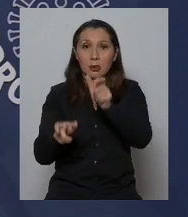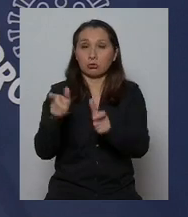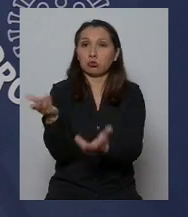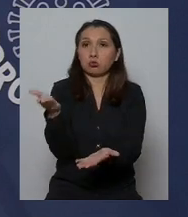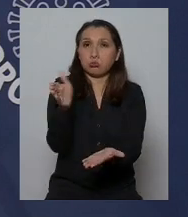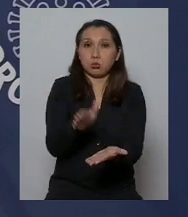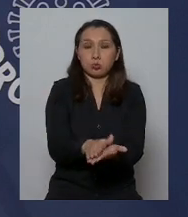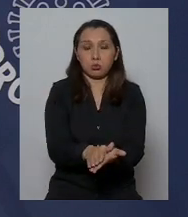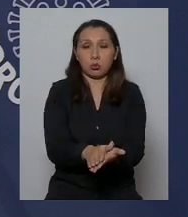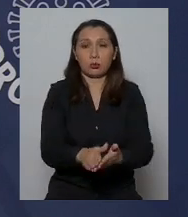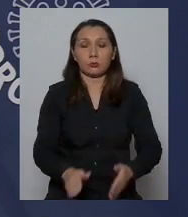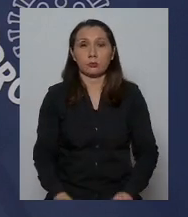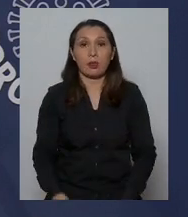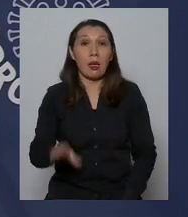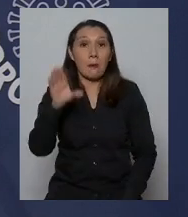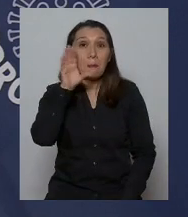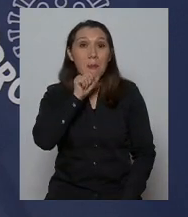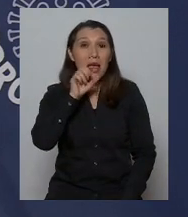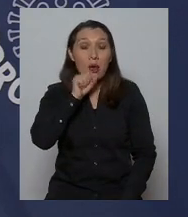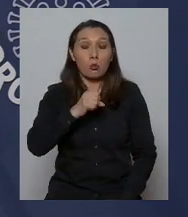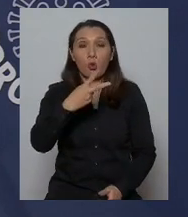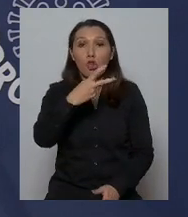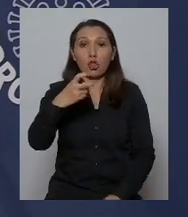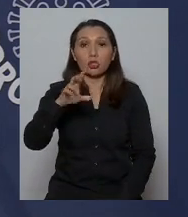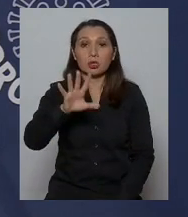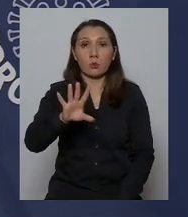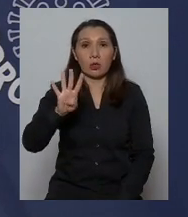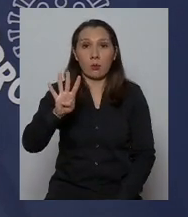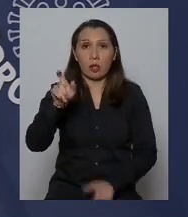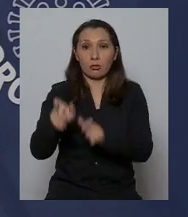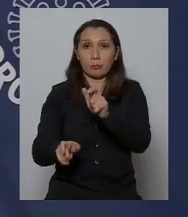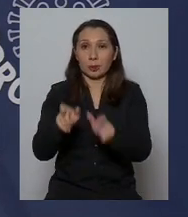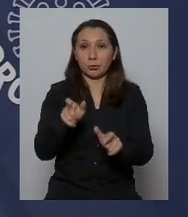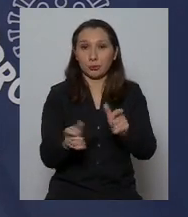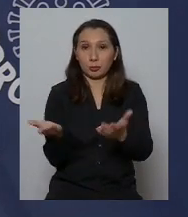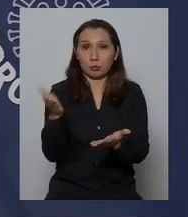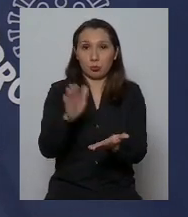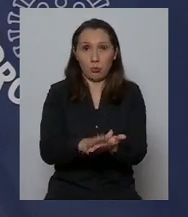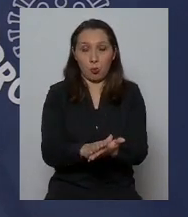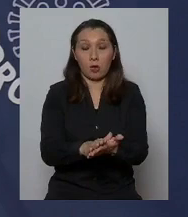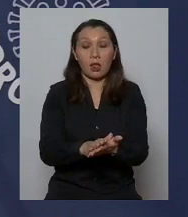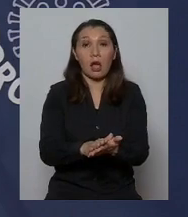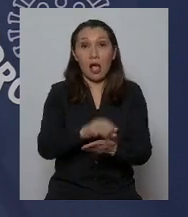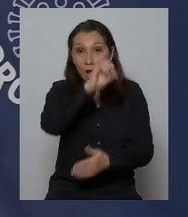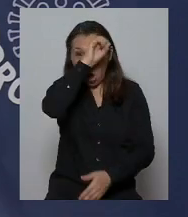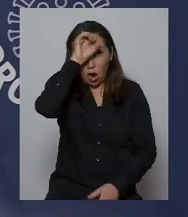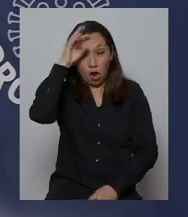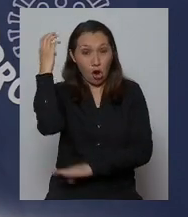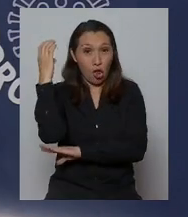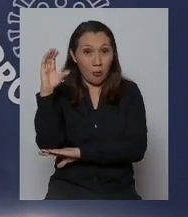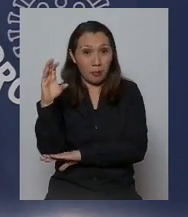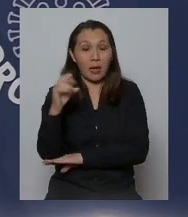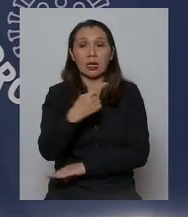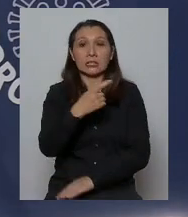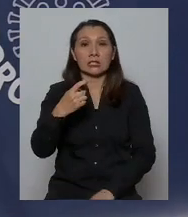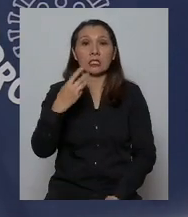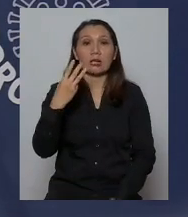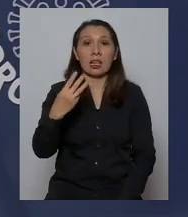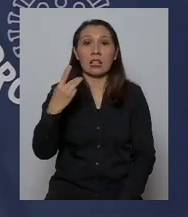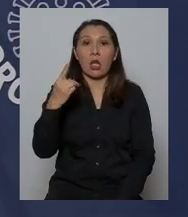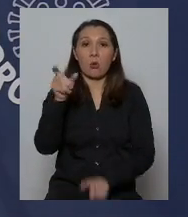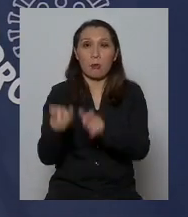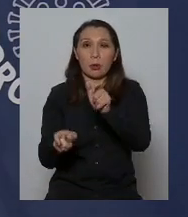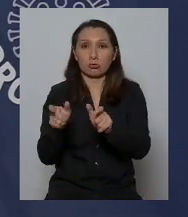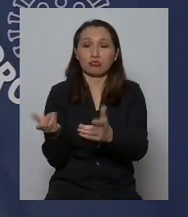fallecidas, Perú con 254 personas fallecidas y Colombia con 131